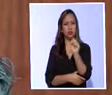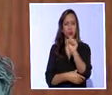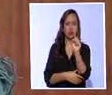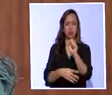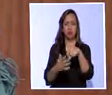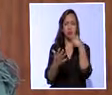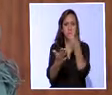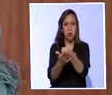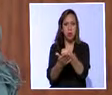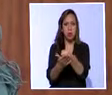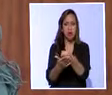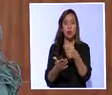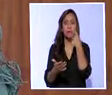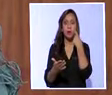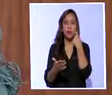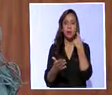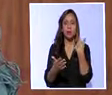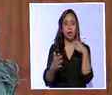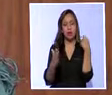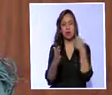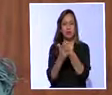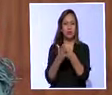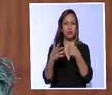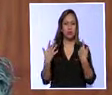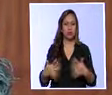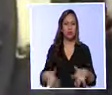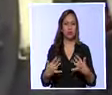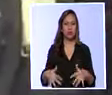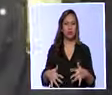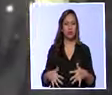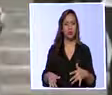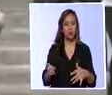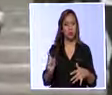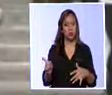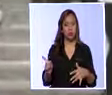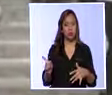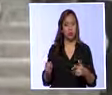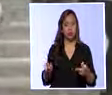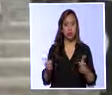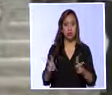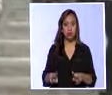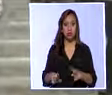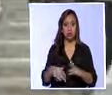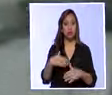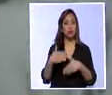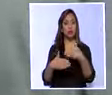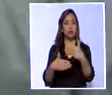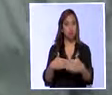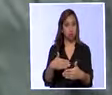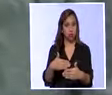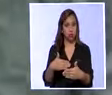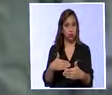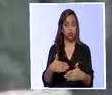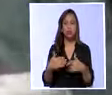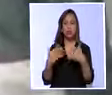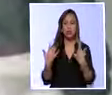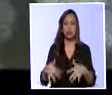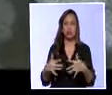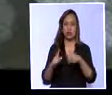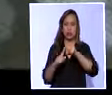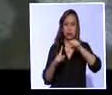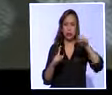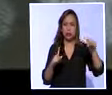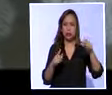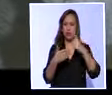chofer y desde ahí ya no pudimos pagar. A esta situación se sumó la caída del sistema financiero